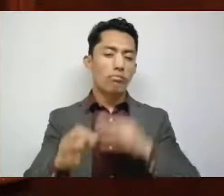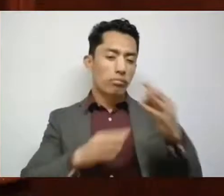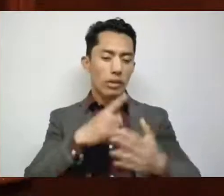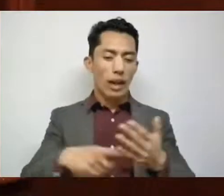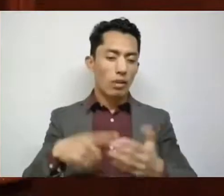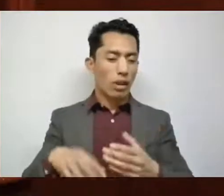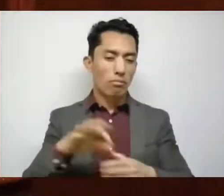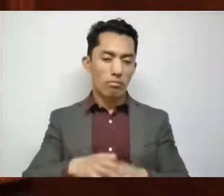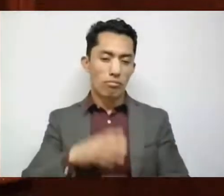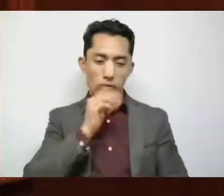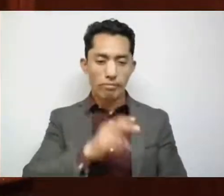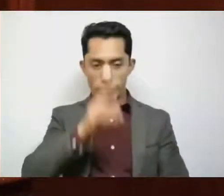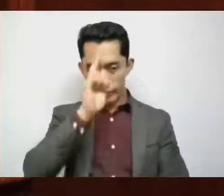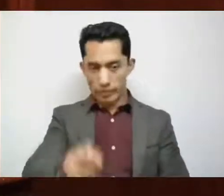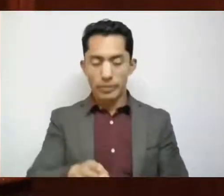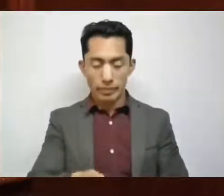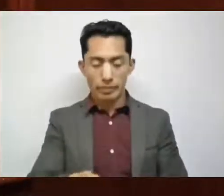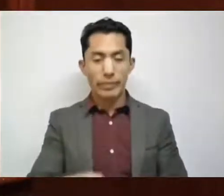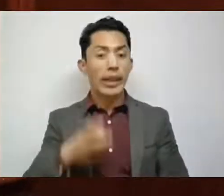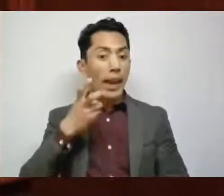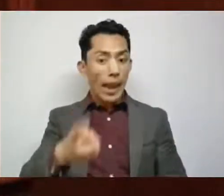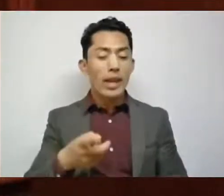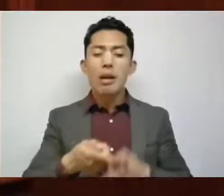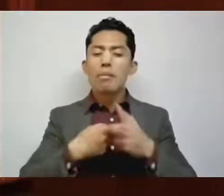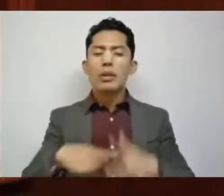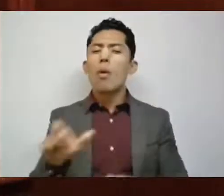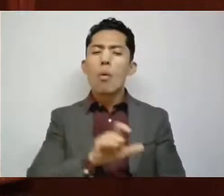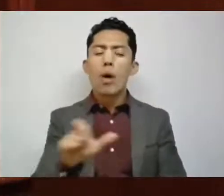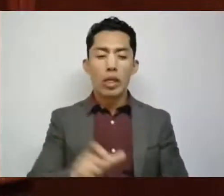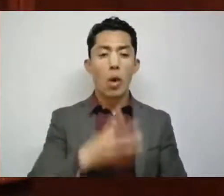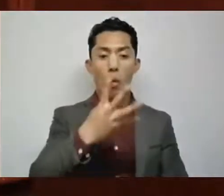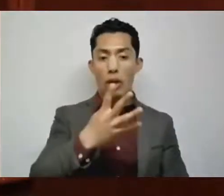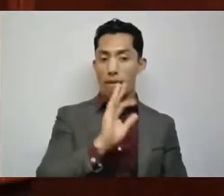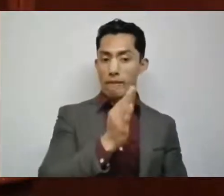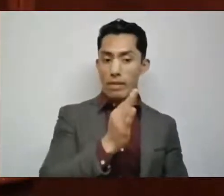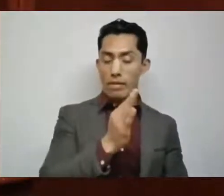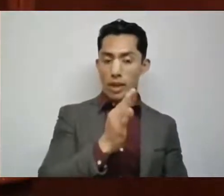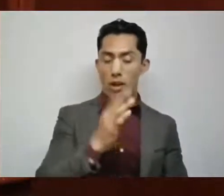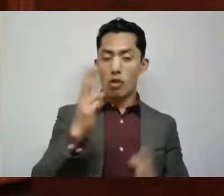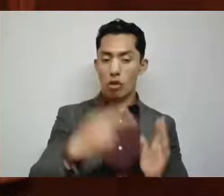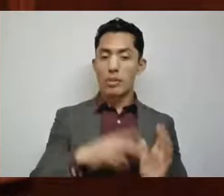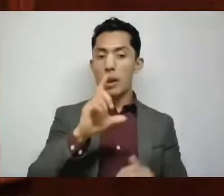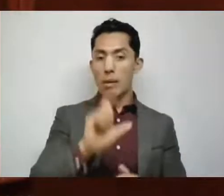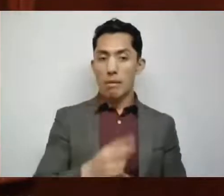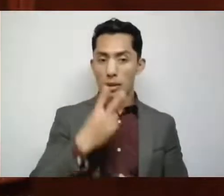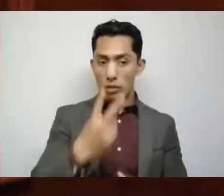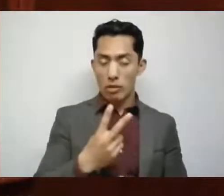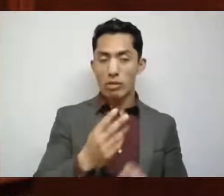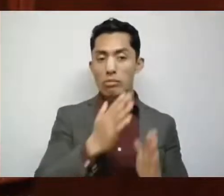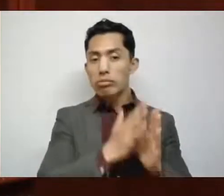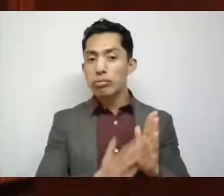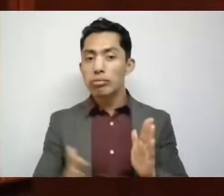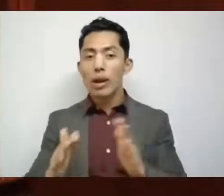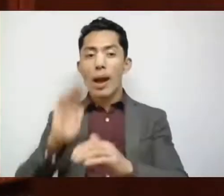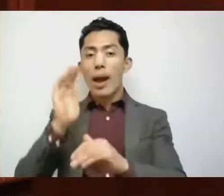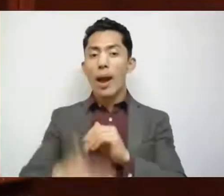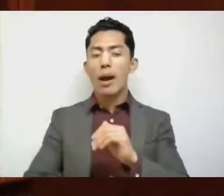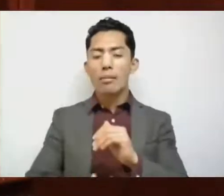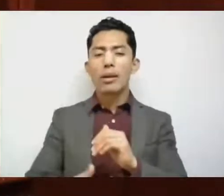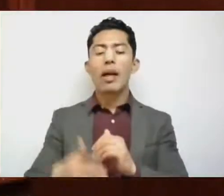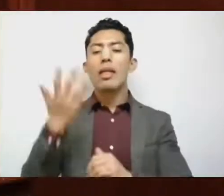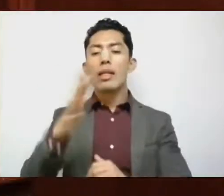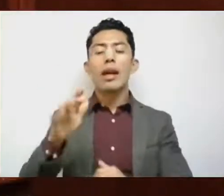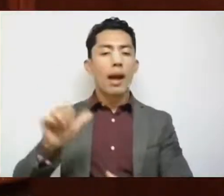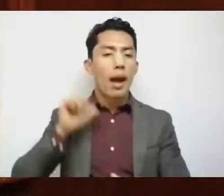La veda electoral comenzó el 4 de febrero del 2022 y concluye el 10 de